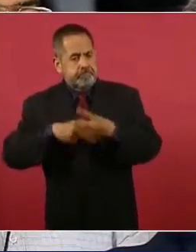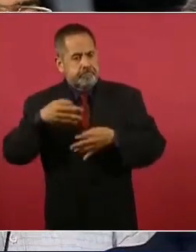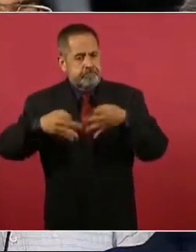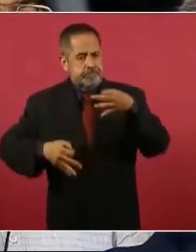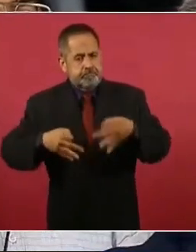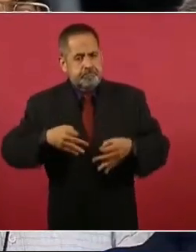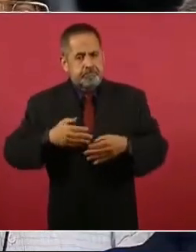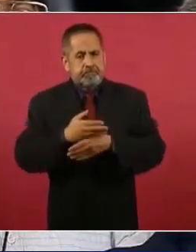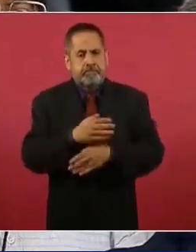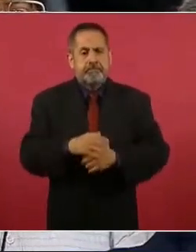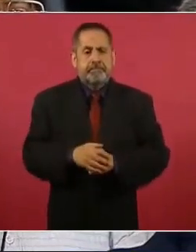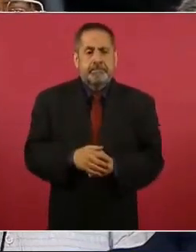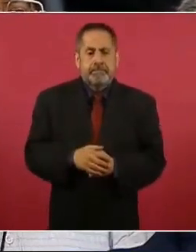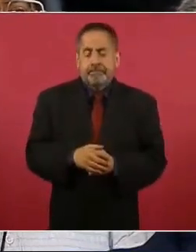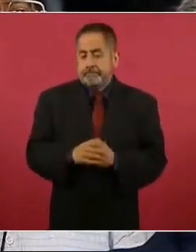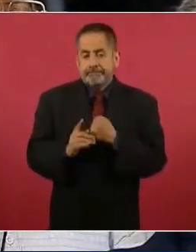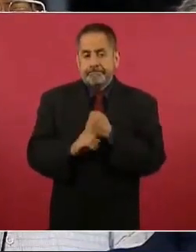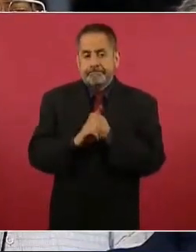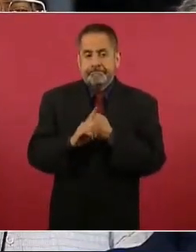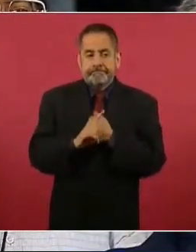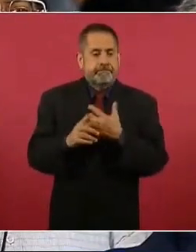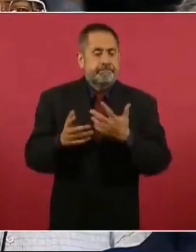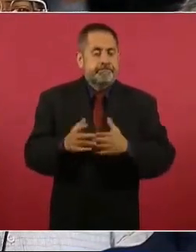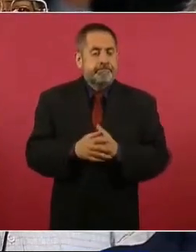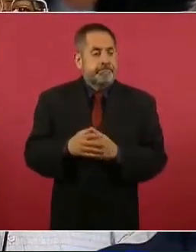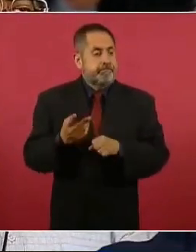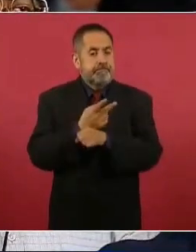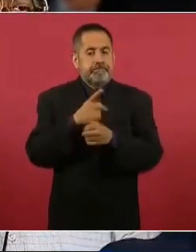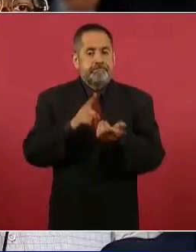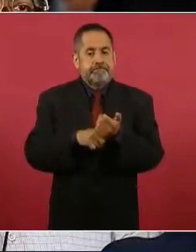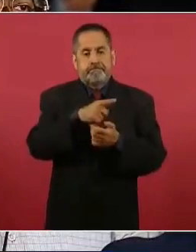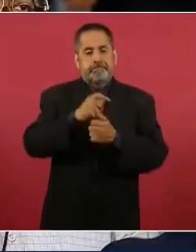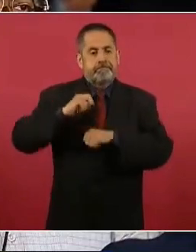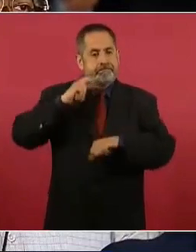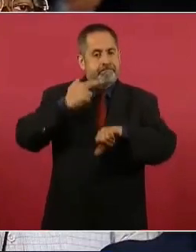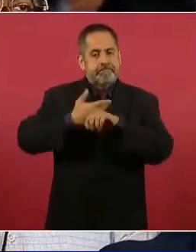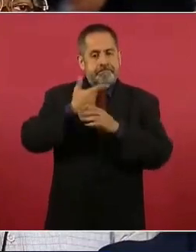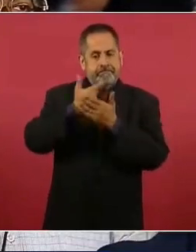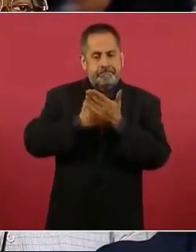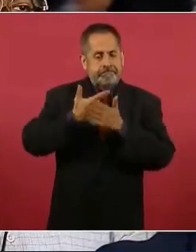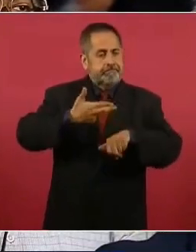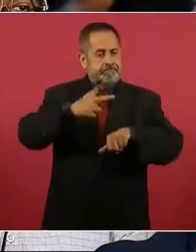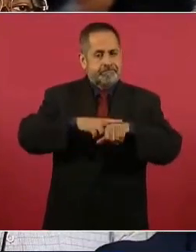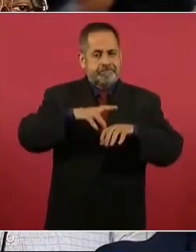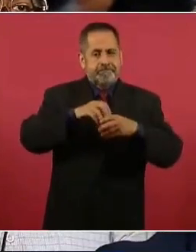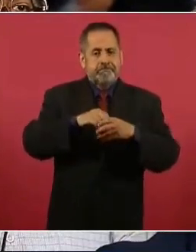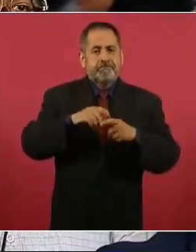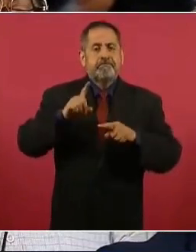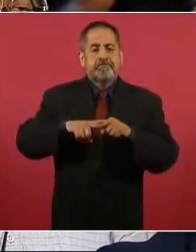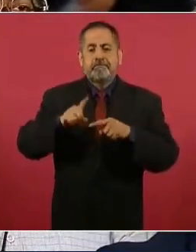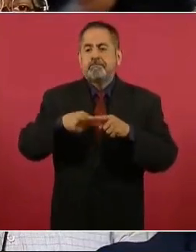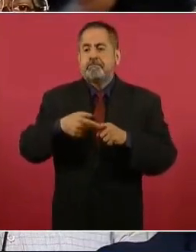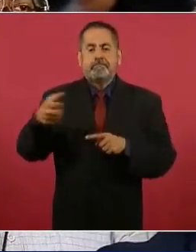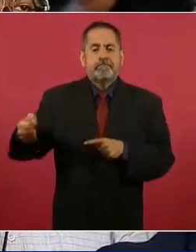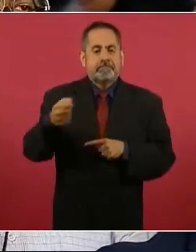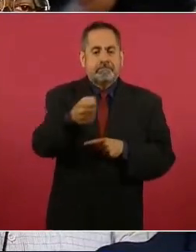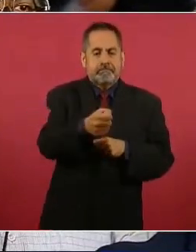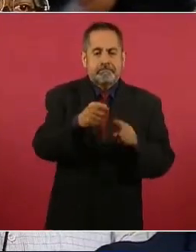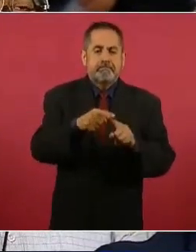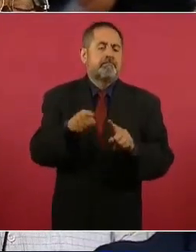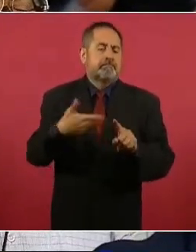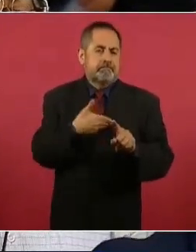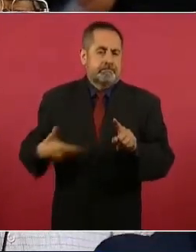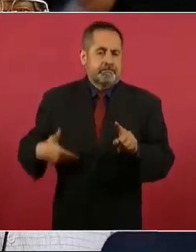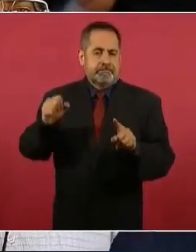autonomía su contralor interno es nombrado por el presidente o presidenta en